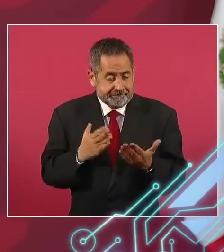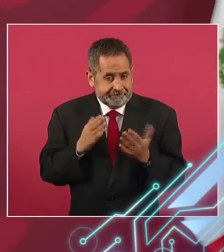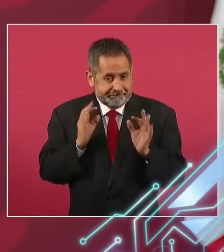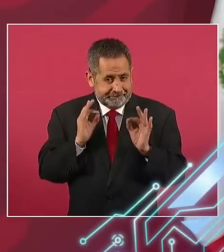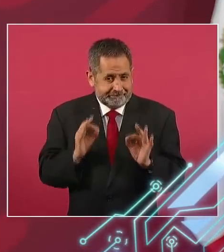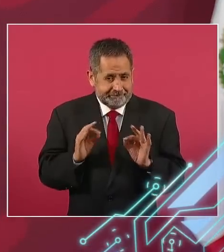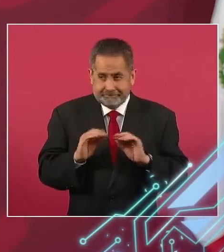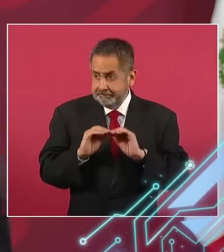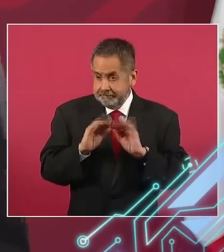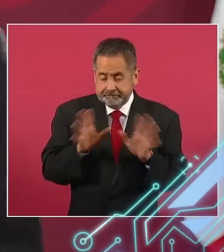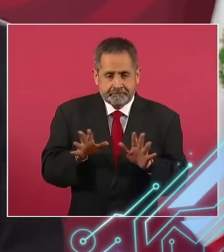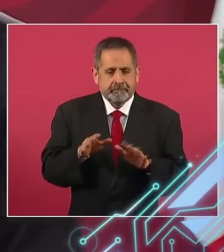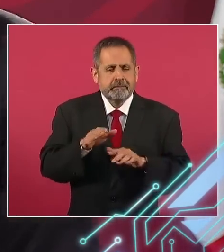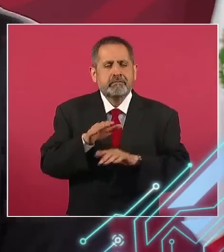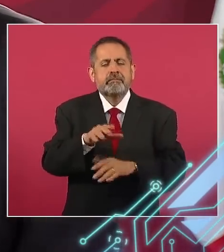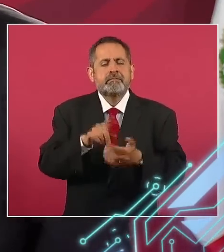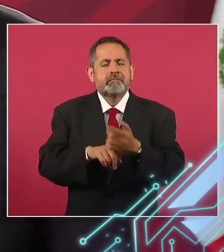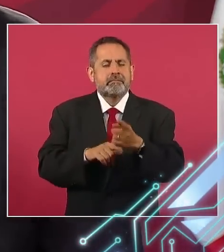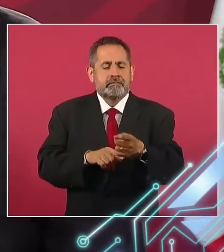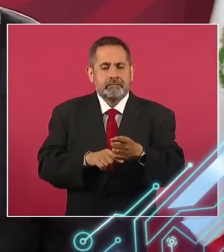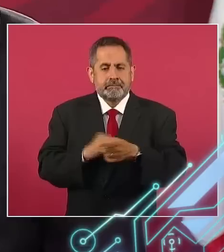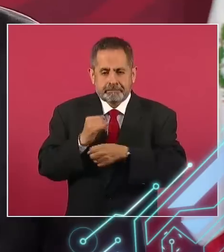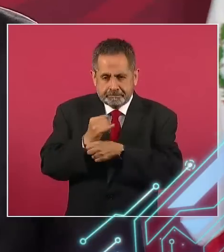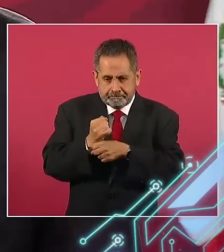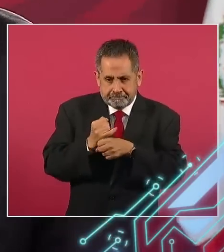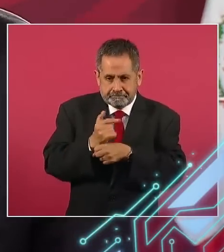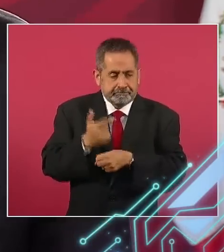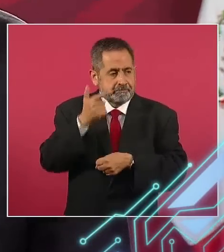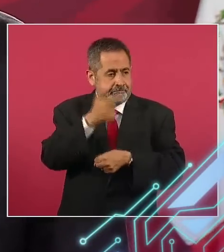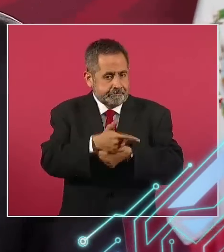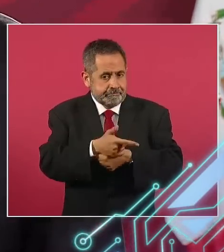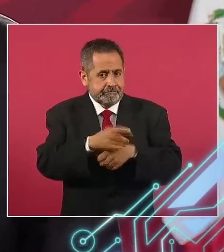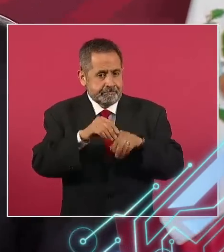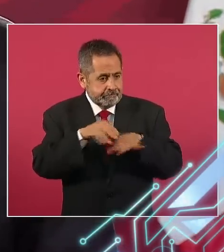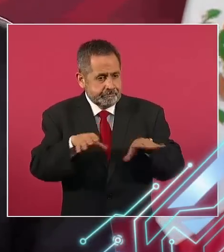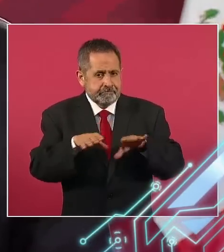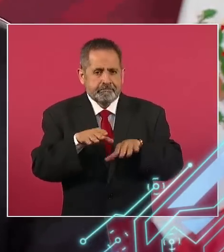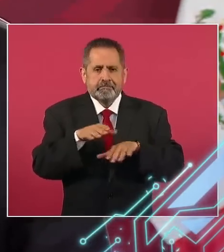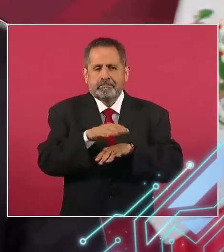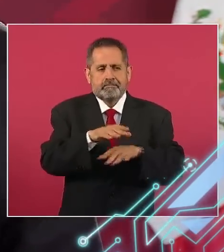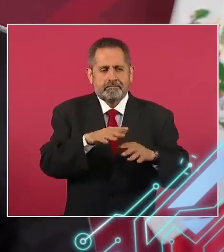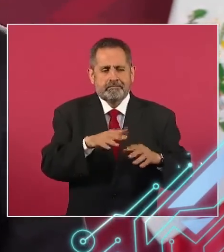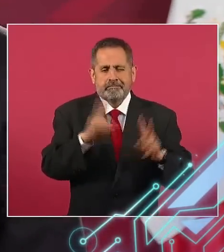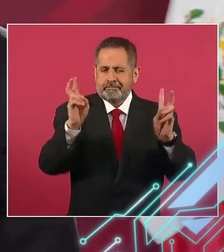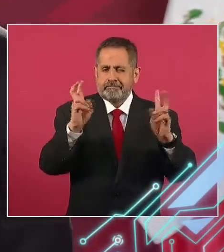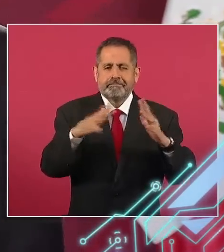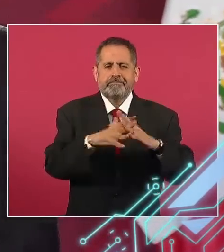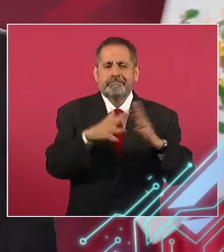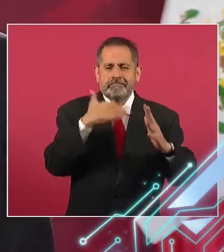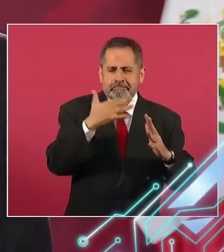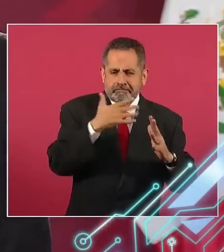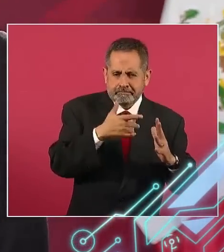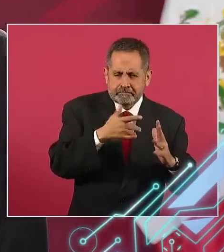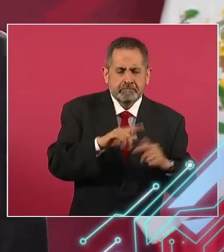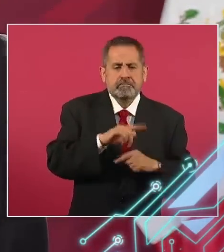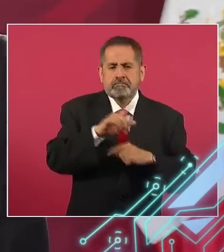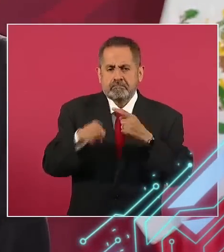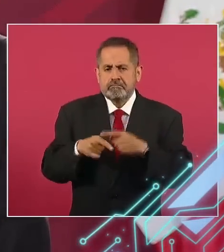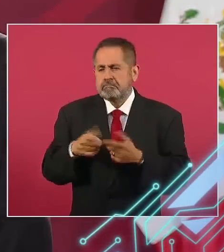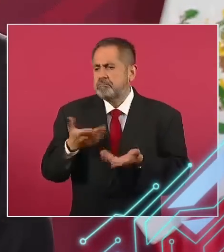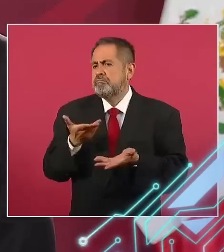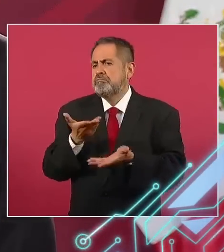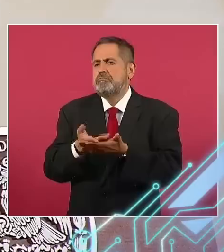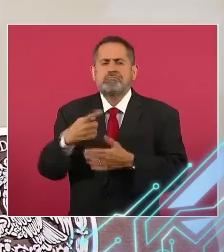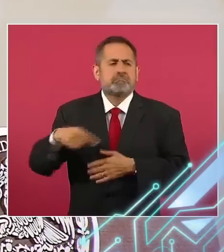lo que tiene que ver con la investigación sobre la guerra sucia y luego se pone en